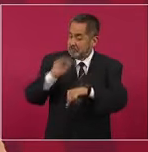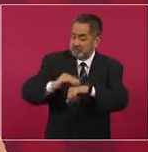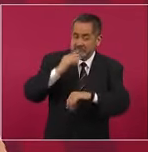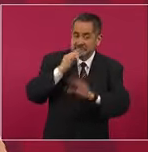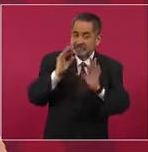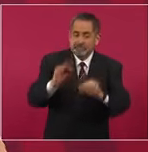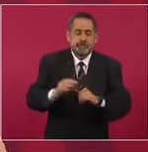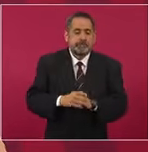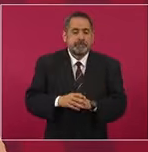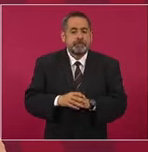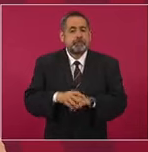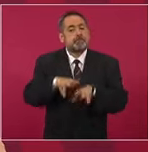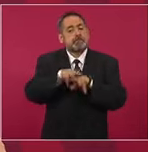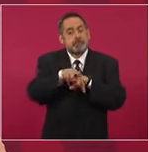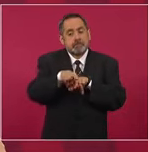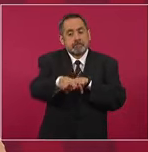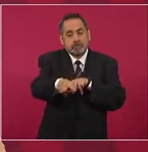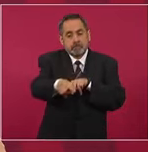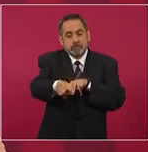los rieles. Entonces,